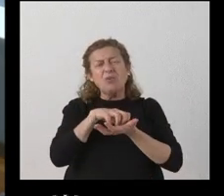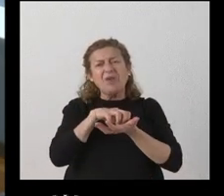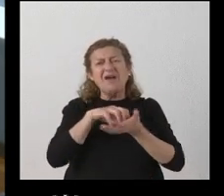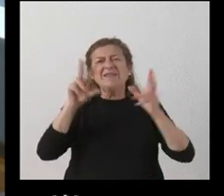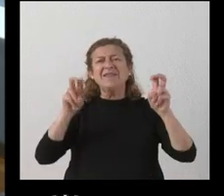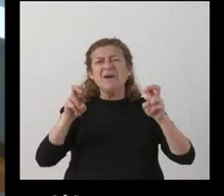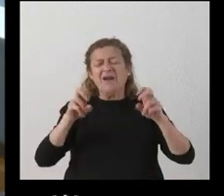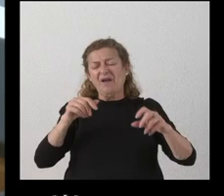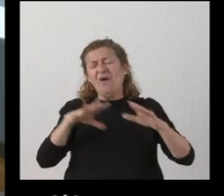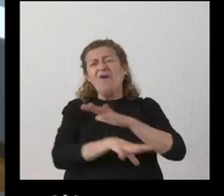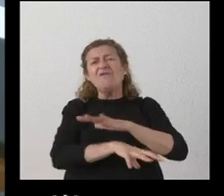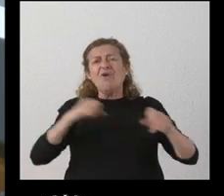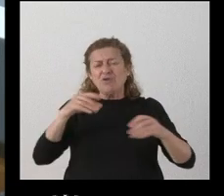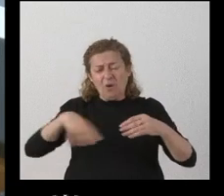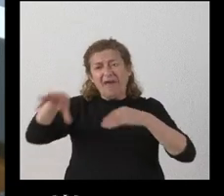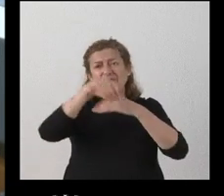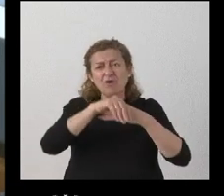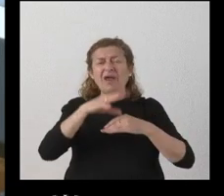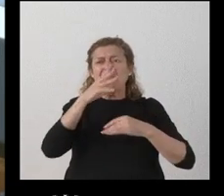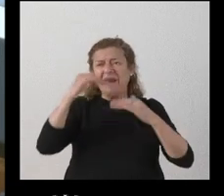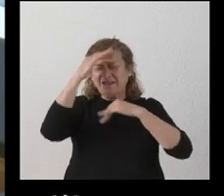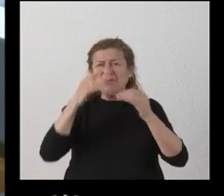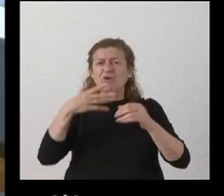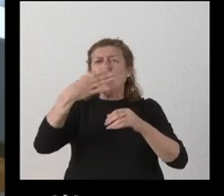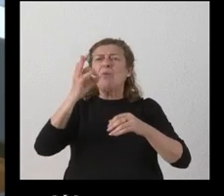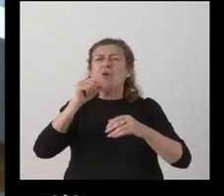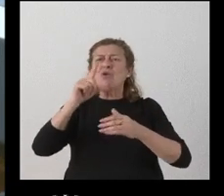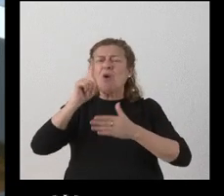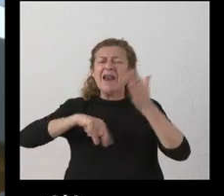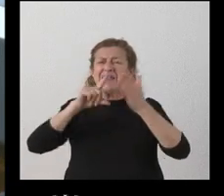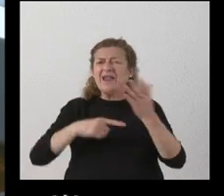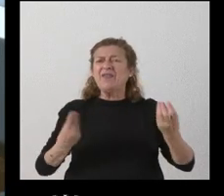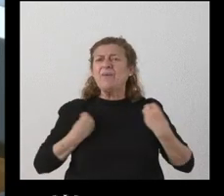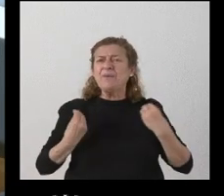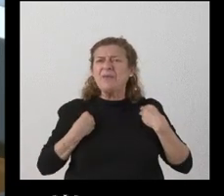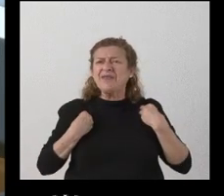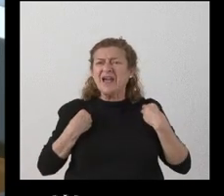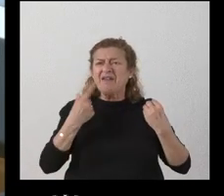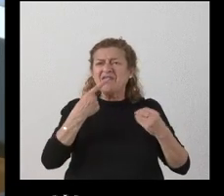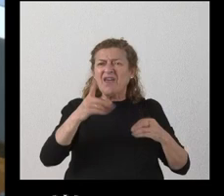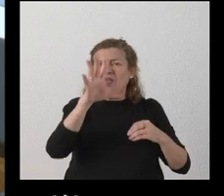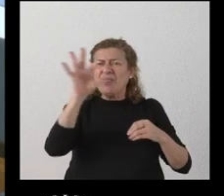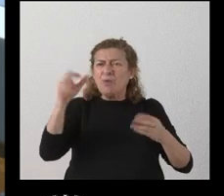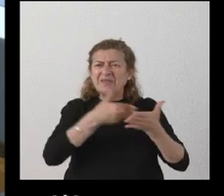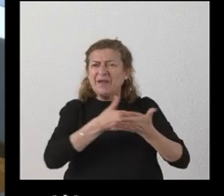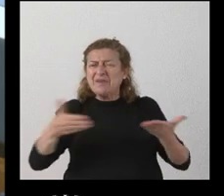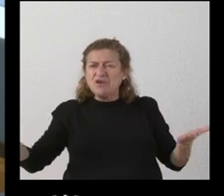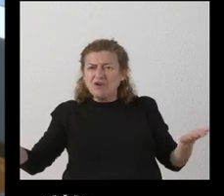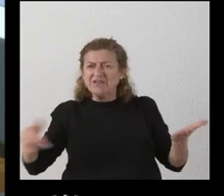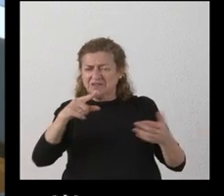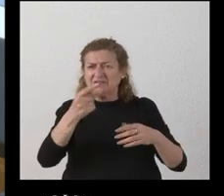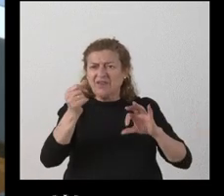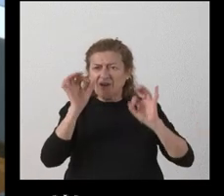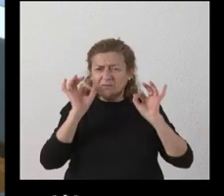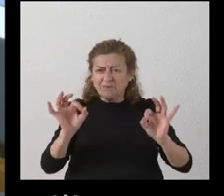los fondos adicionales para atender el bono de alquiler de vivienda ha dicho creo que hay 50 millones ¿sería esa la cantidad